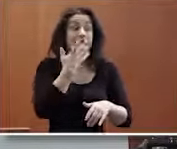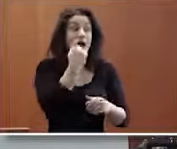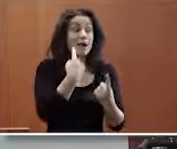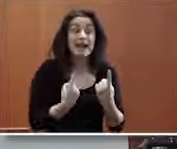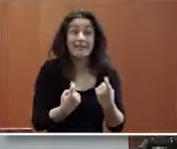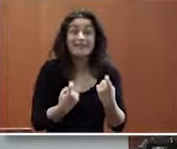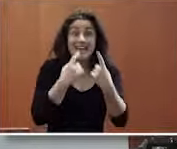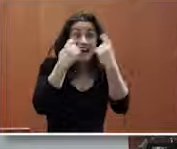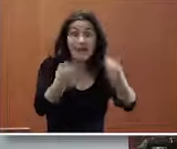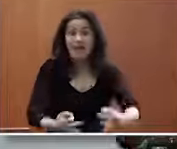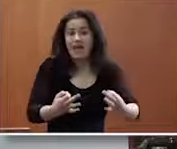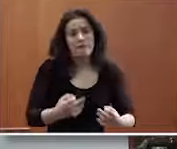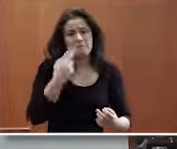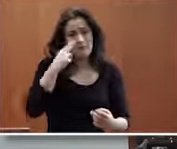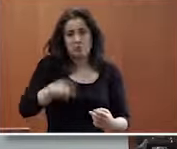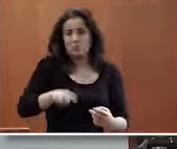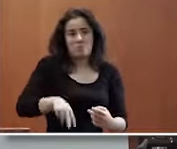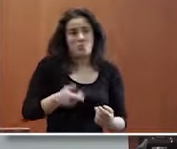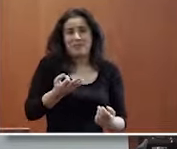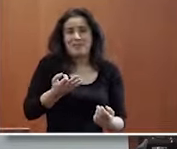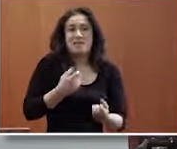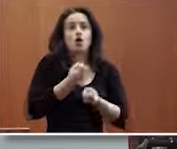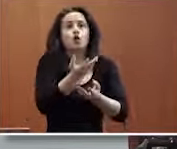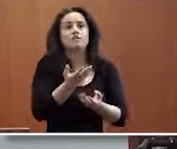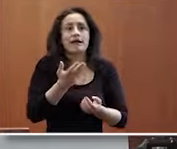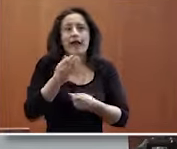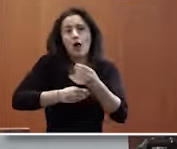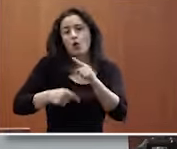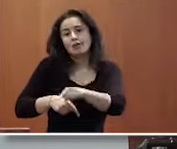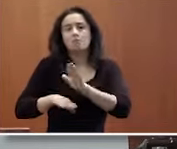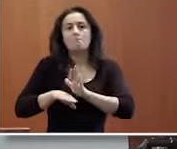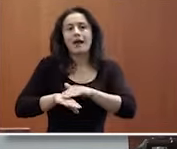necesidad es real pues no habrá ningún problema en contar lo que hacemos y por qué lo hacemos